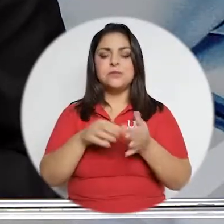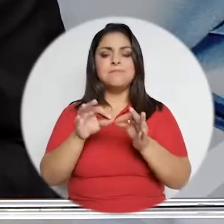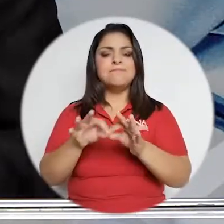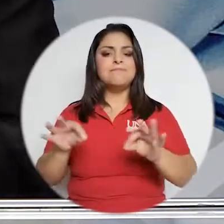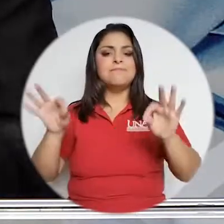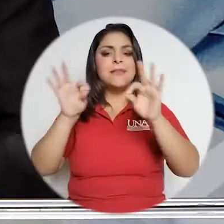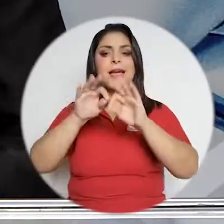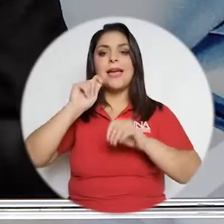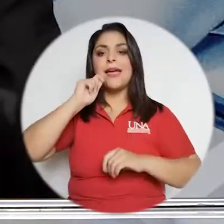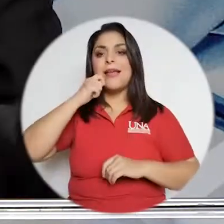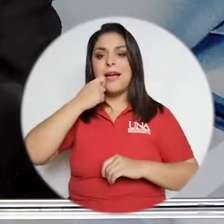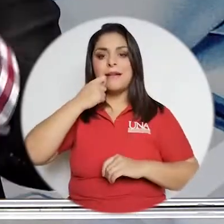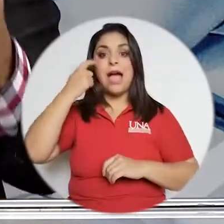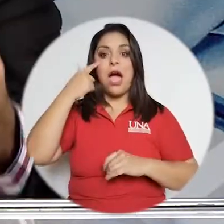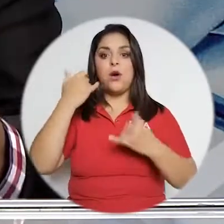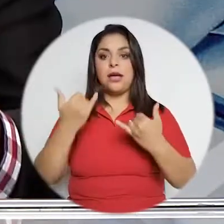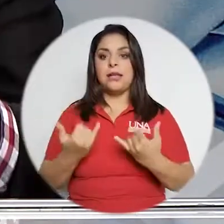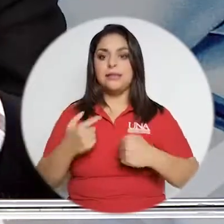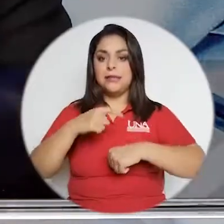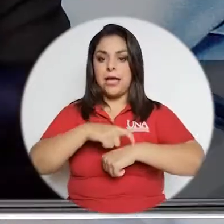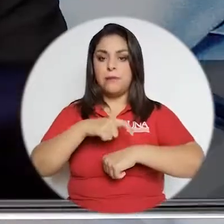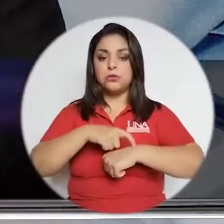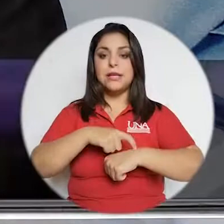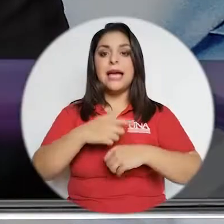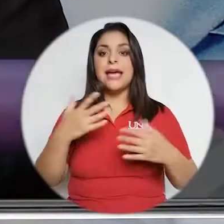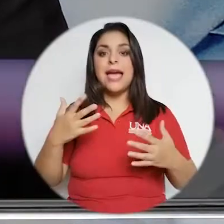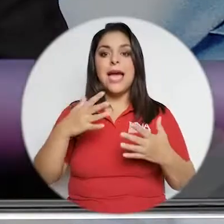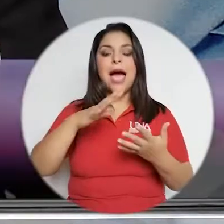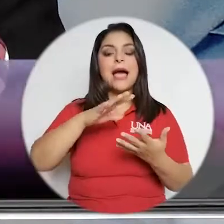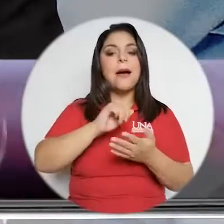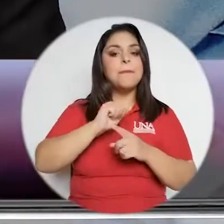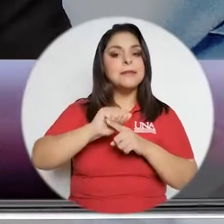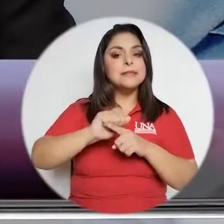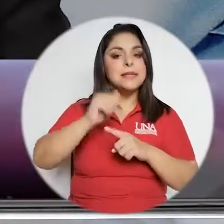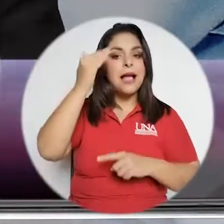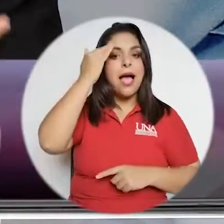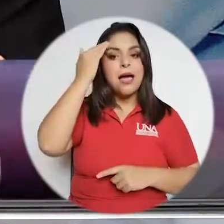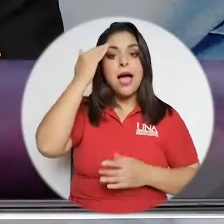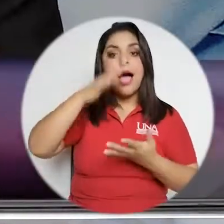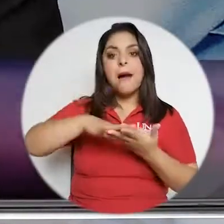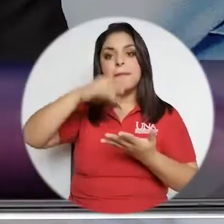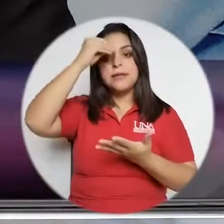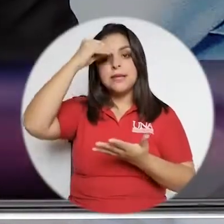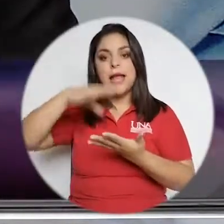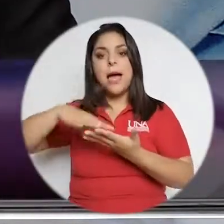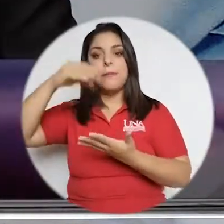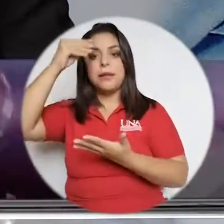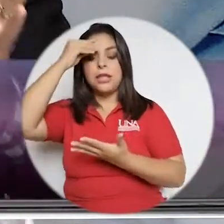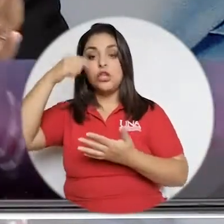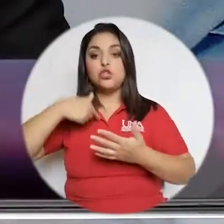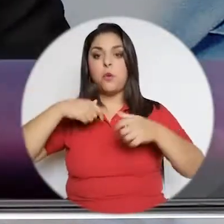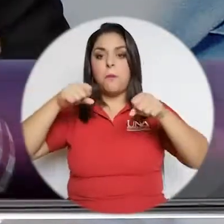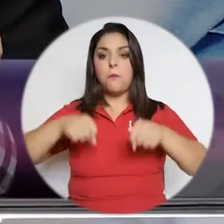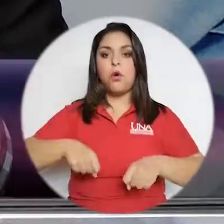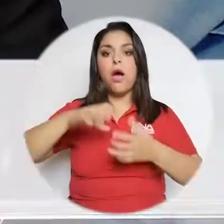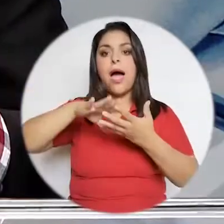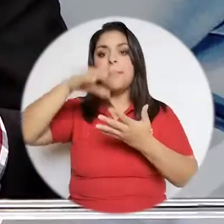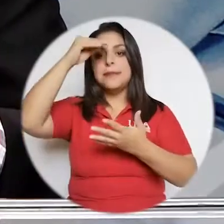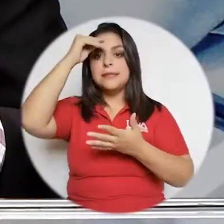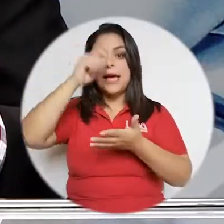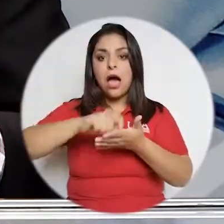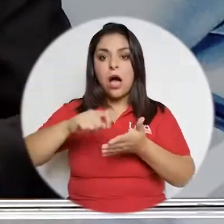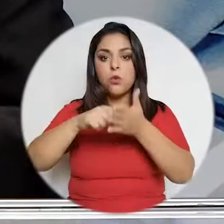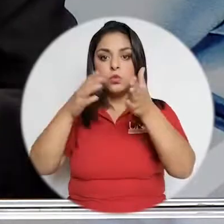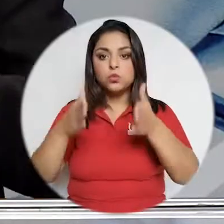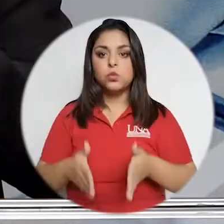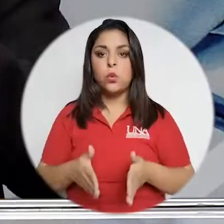tiempos actuales. La capacidad de aprender a aprender, la capacidad de ser un aprendiz autónomo, la capacidad de poderme relacionar con diferentes